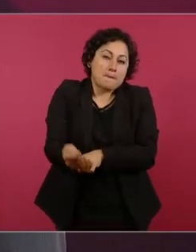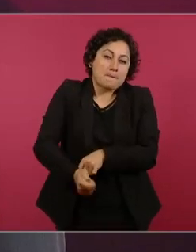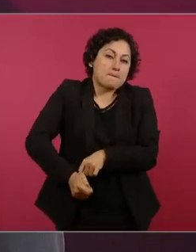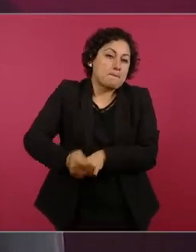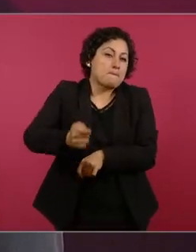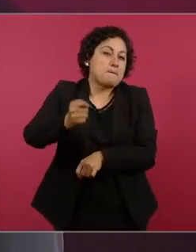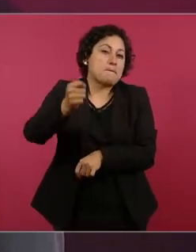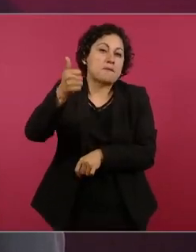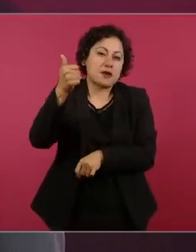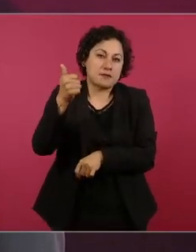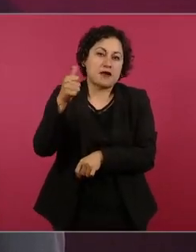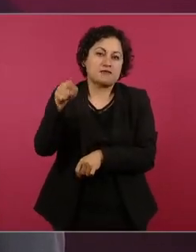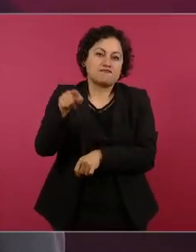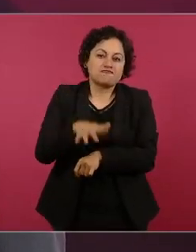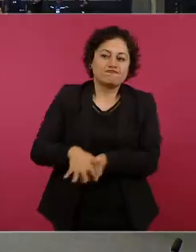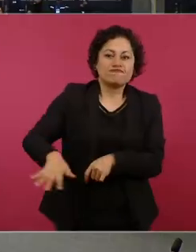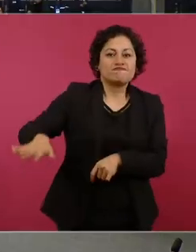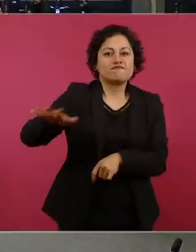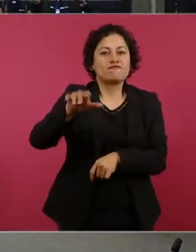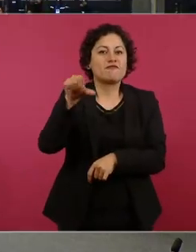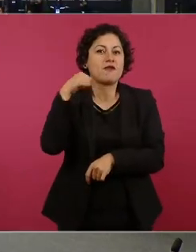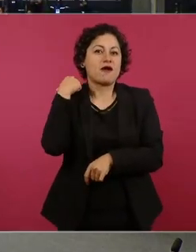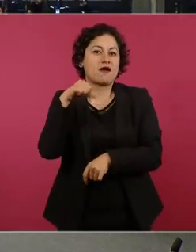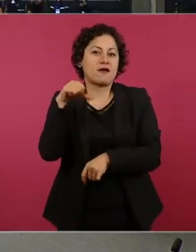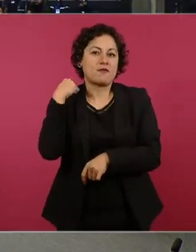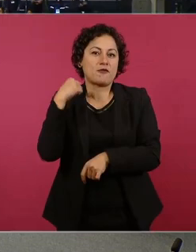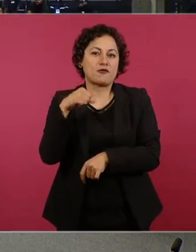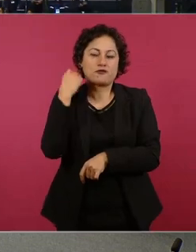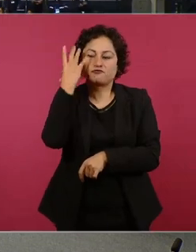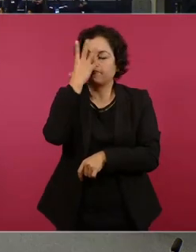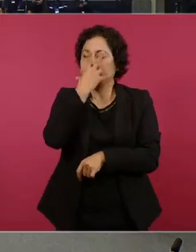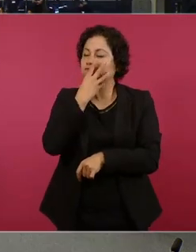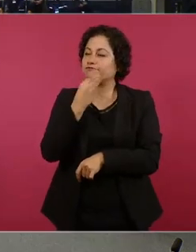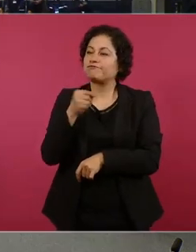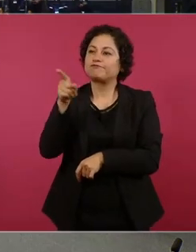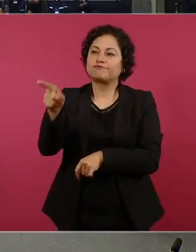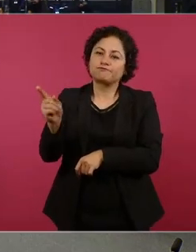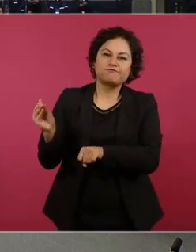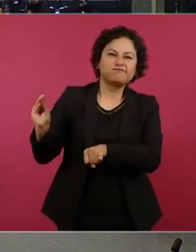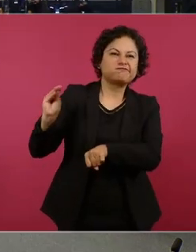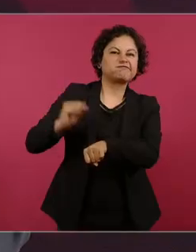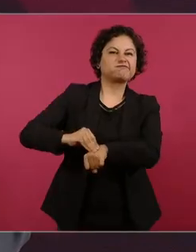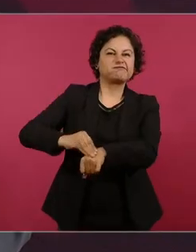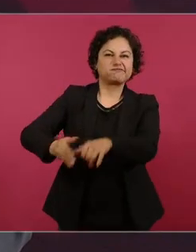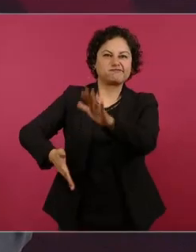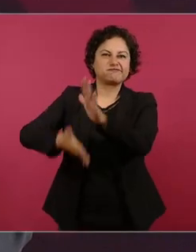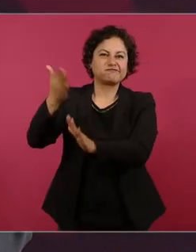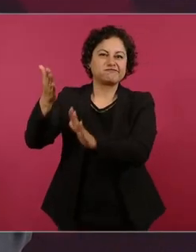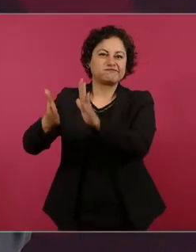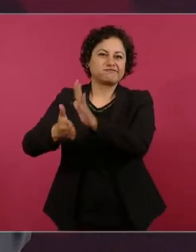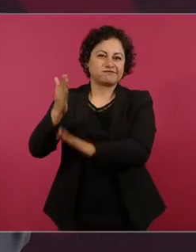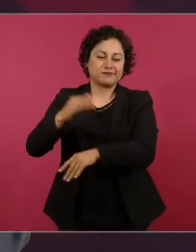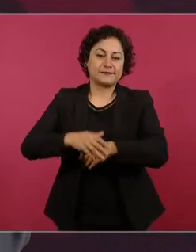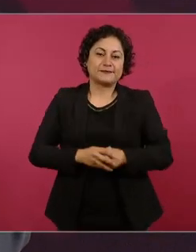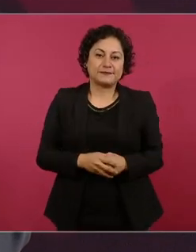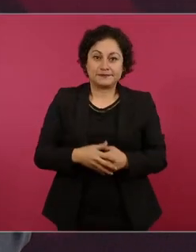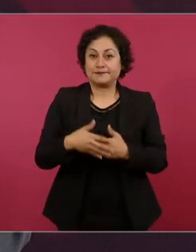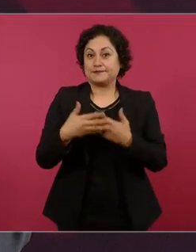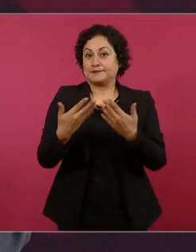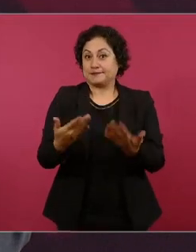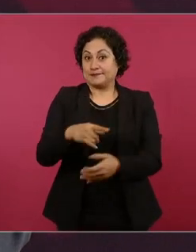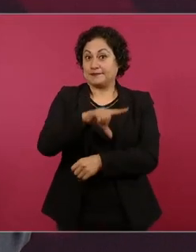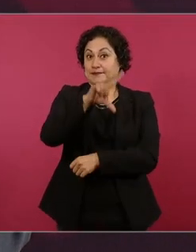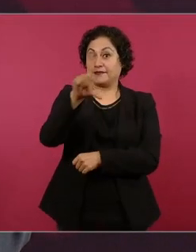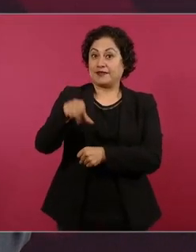hermoso Acapulco Acapulco. Así que a más tardar en diciembre del